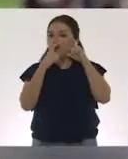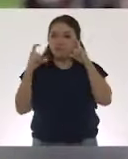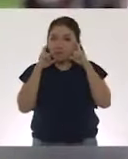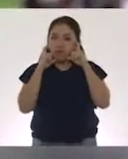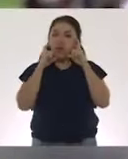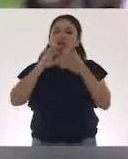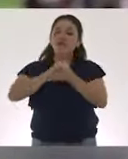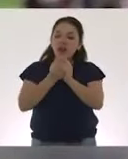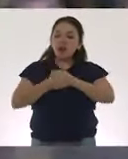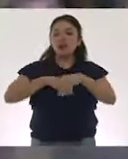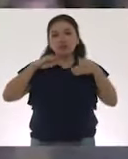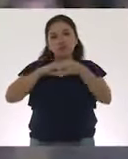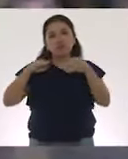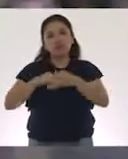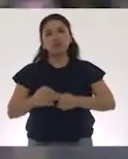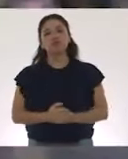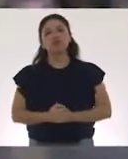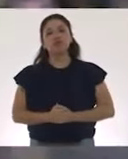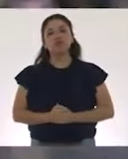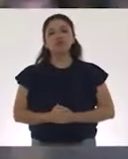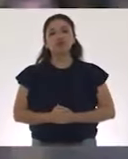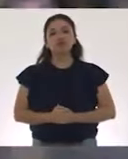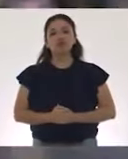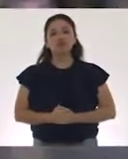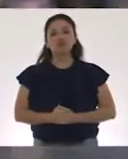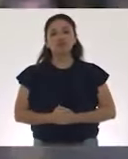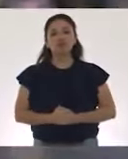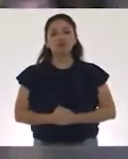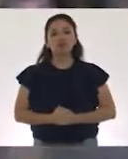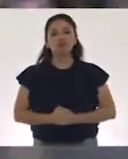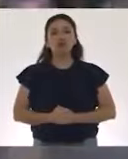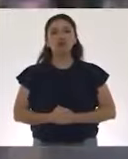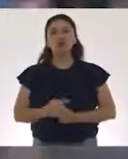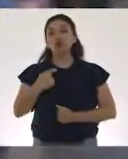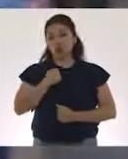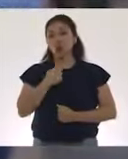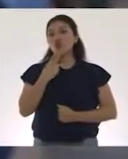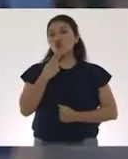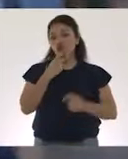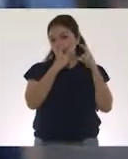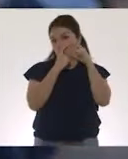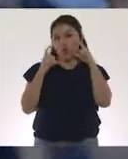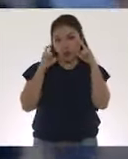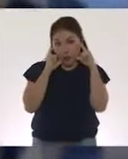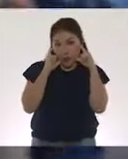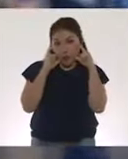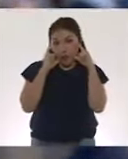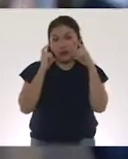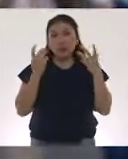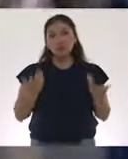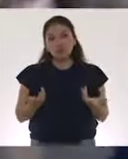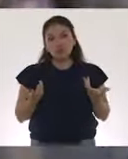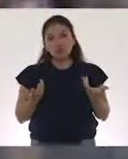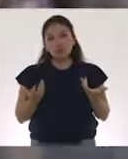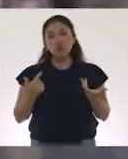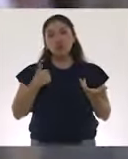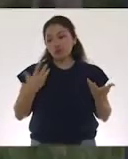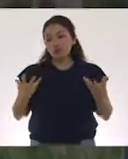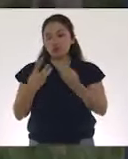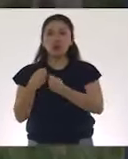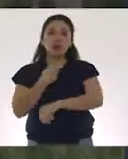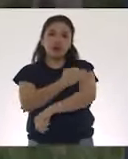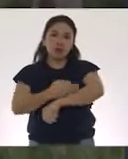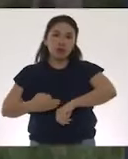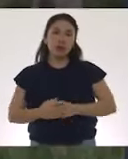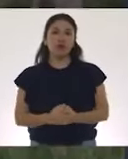y lavándome las manos. Usando mi arabotas o mi familia.